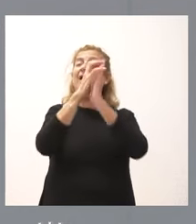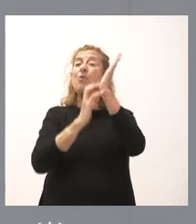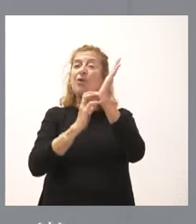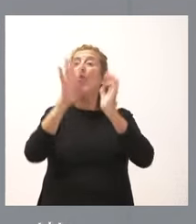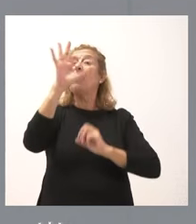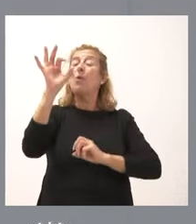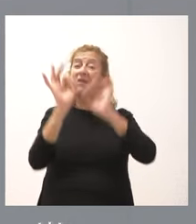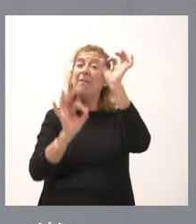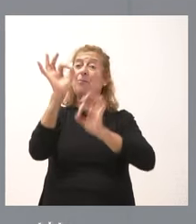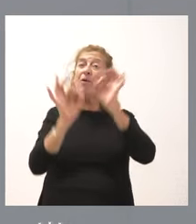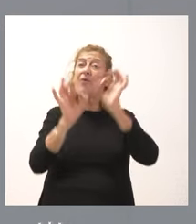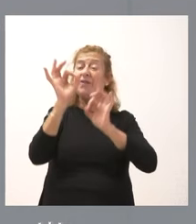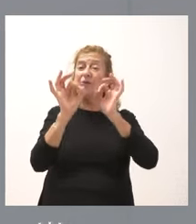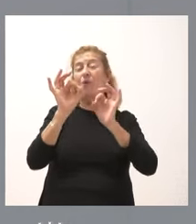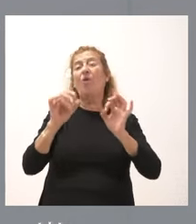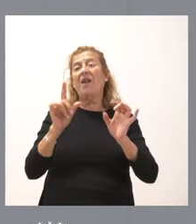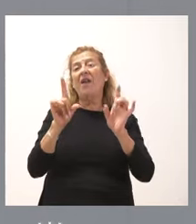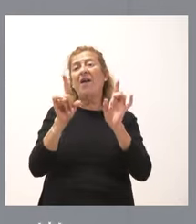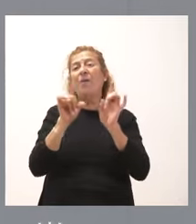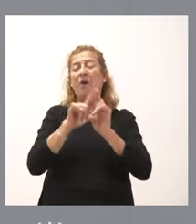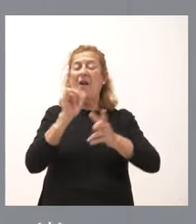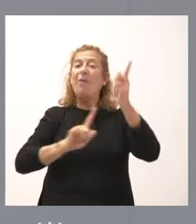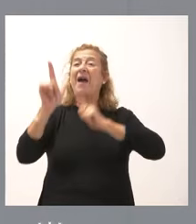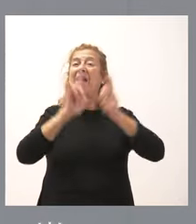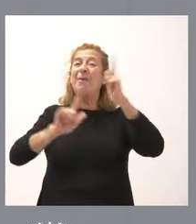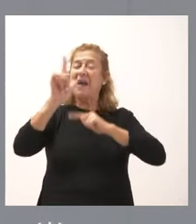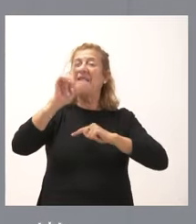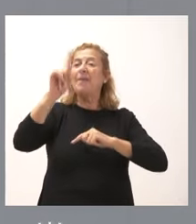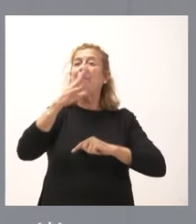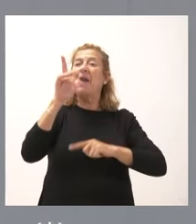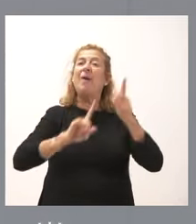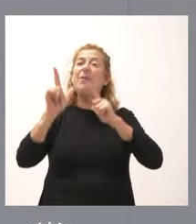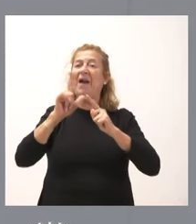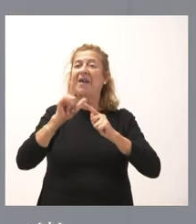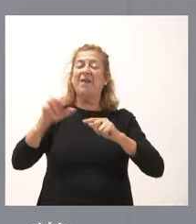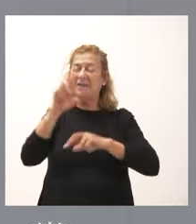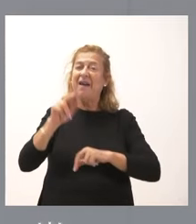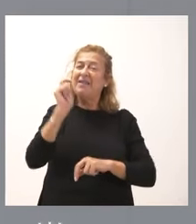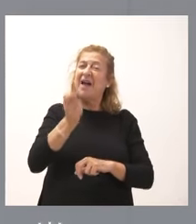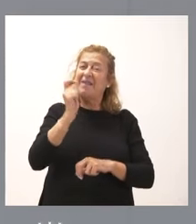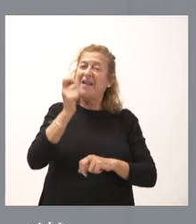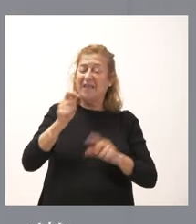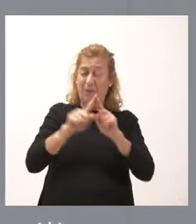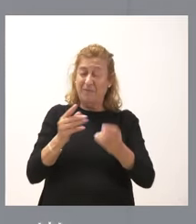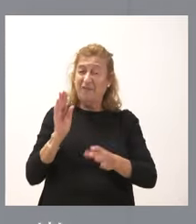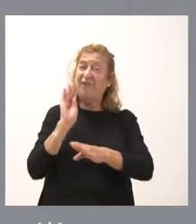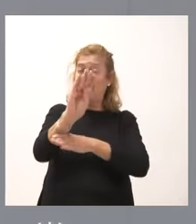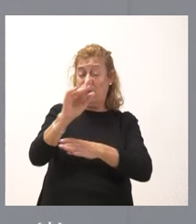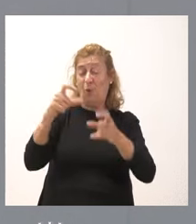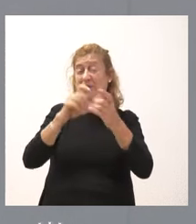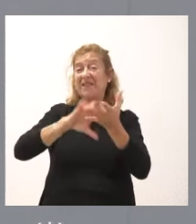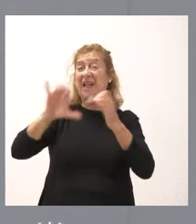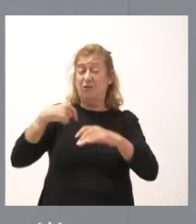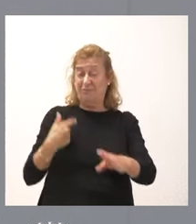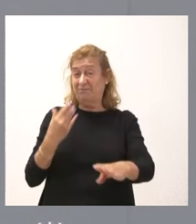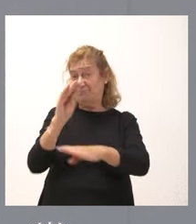50% de los títulos multiviaje de transporte para viajeros recurrentes que, en su mayor parte, financia la Junta de Castilla y León.